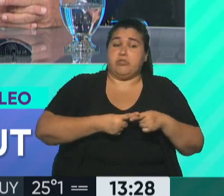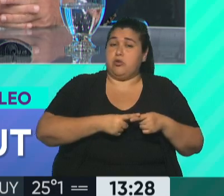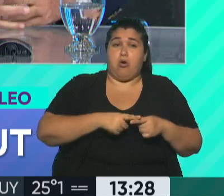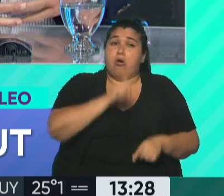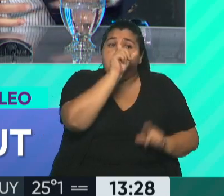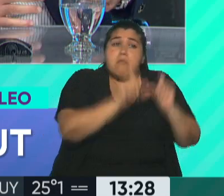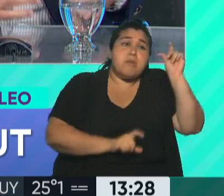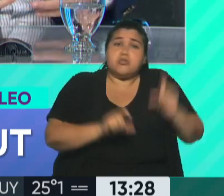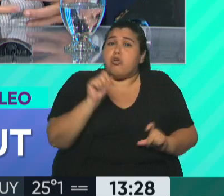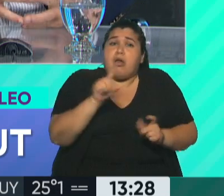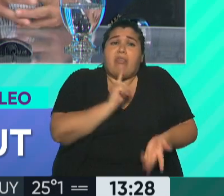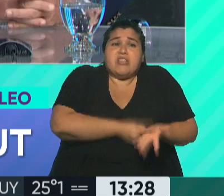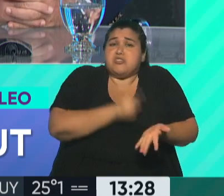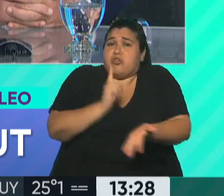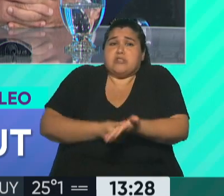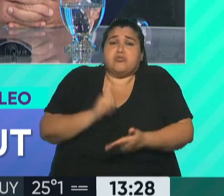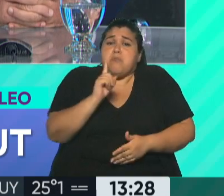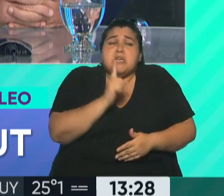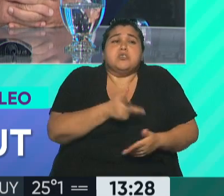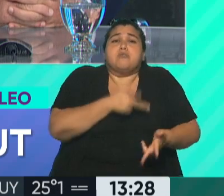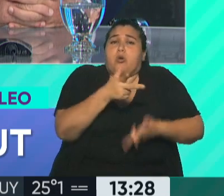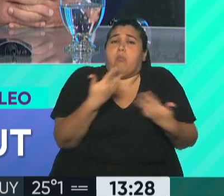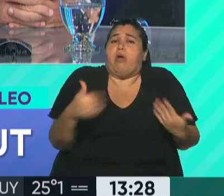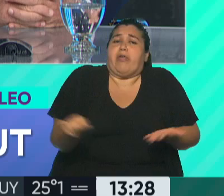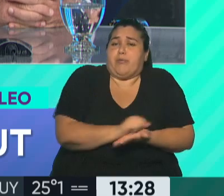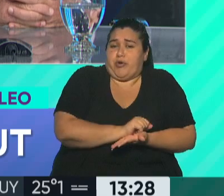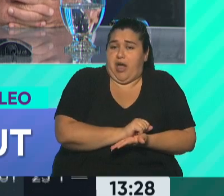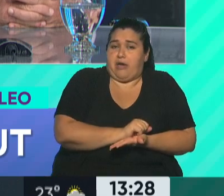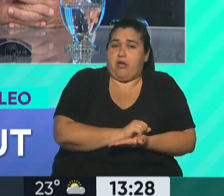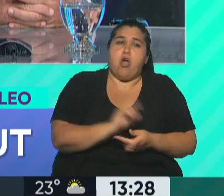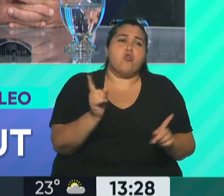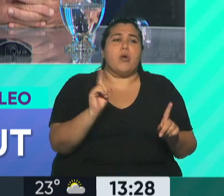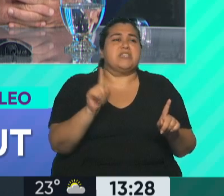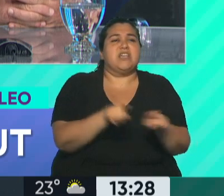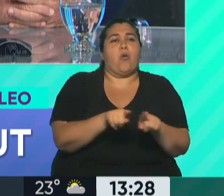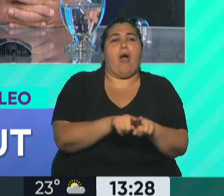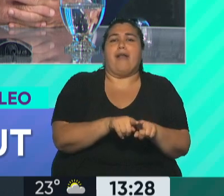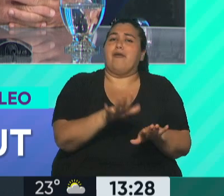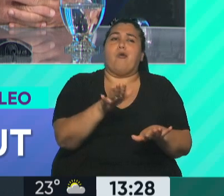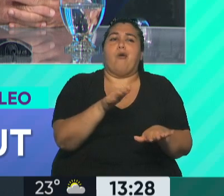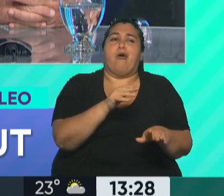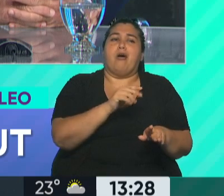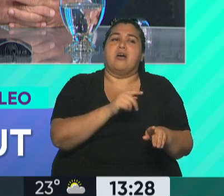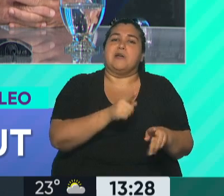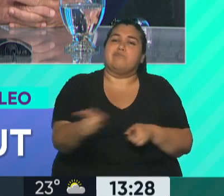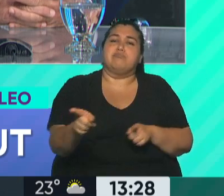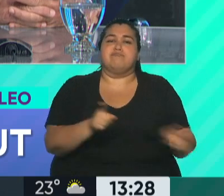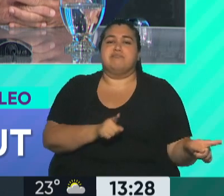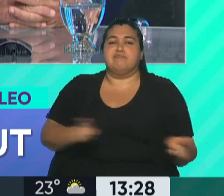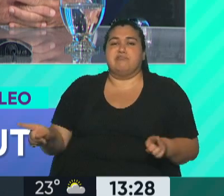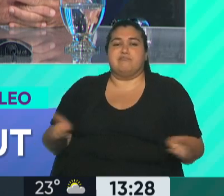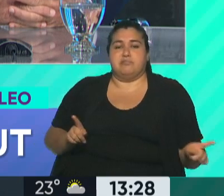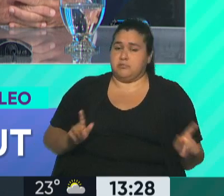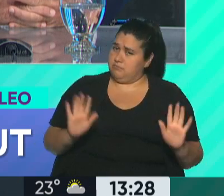Acá no se trata de andar con un autito chocador pegándole a todo el mundo, ni de un lado ni del otro. Lo que pasa es que si